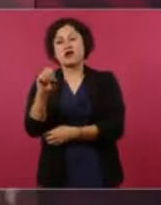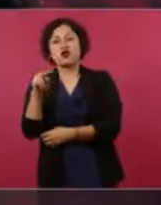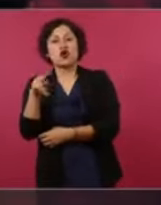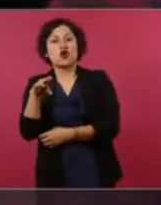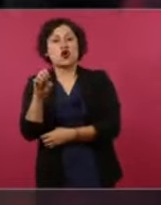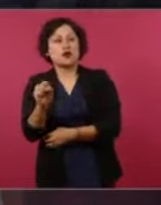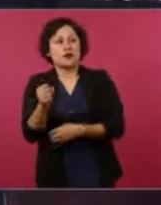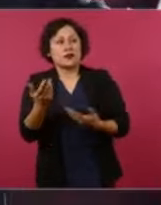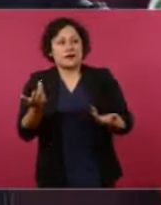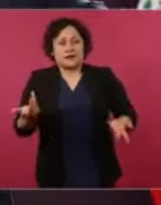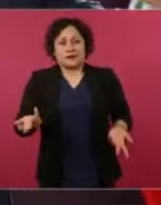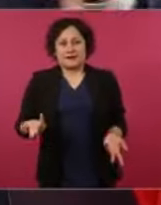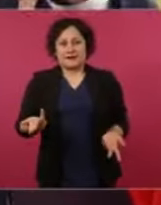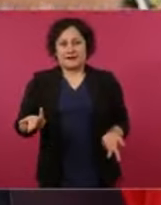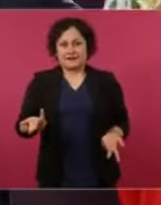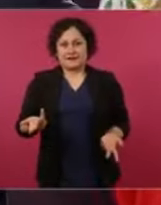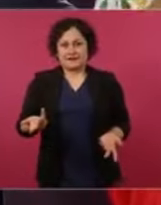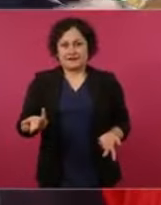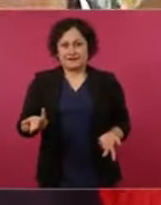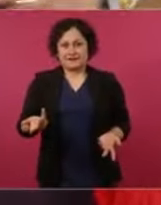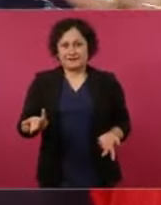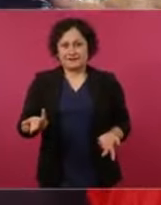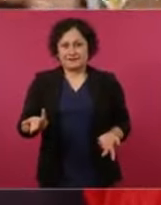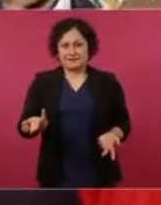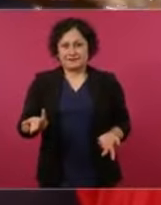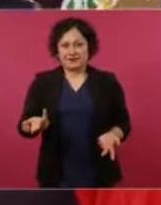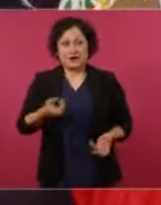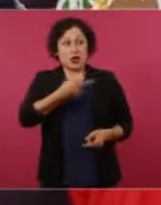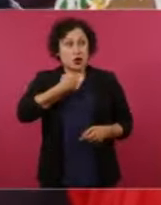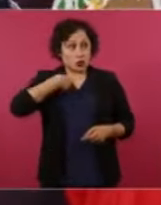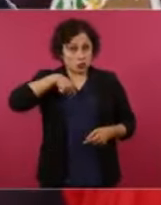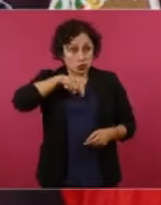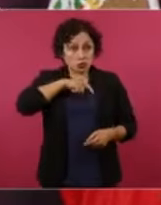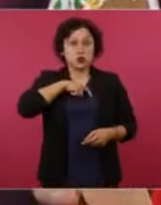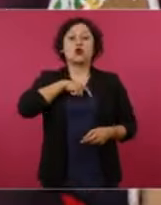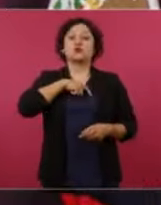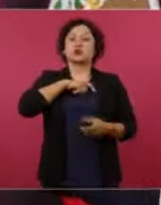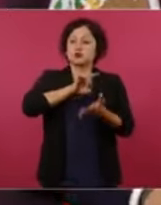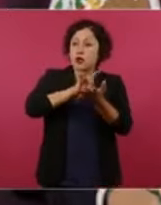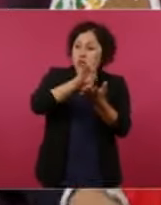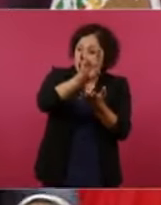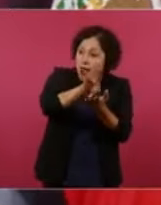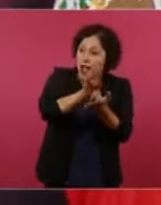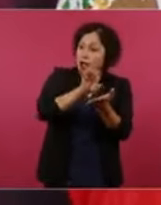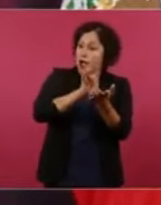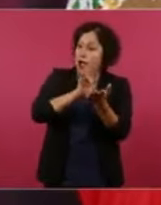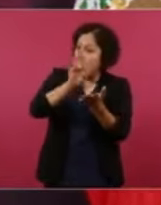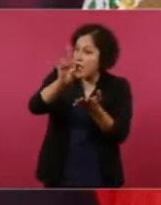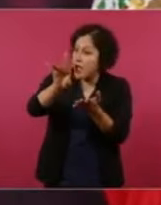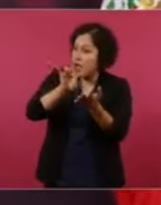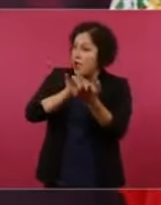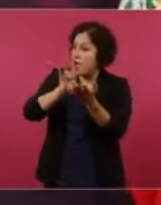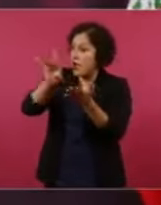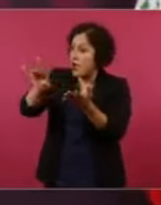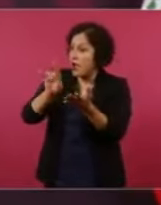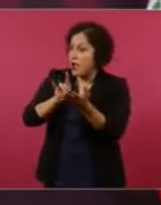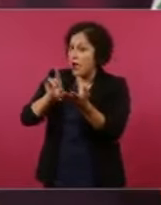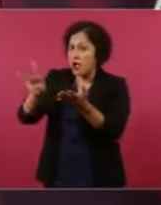tenemos que dispersar los fondos con la banca privada